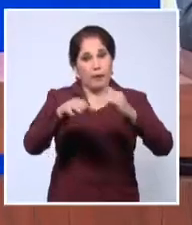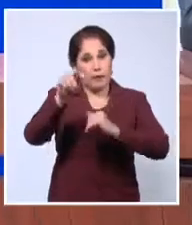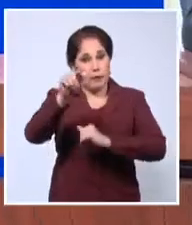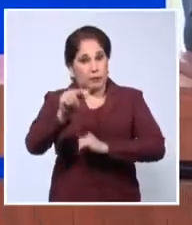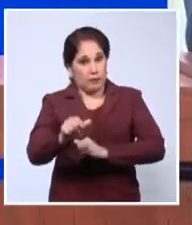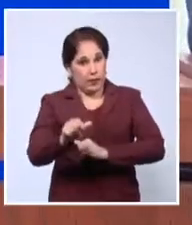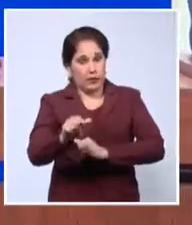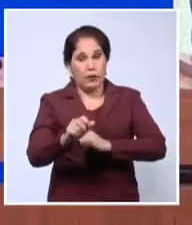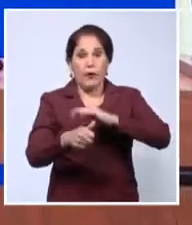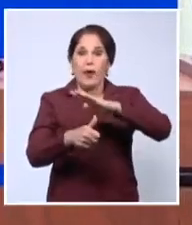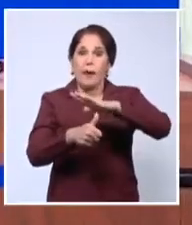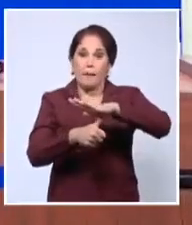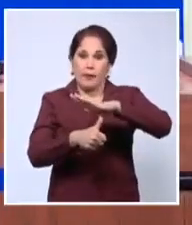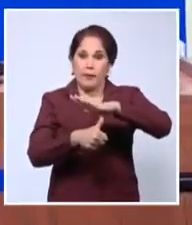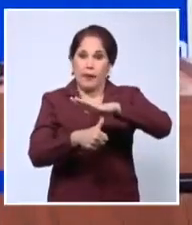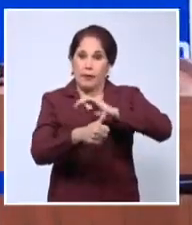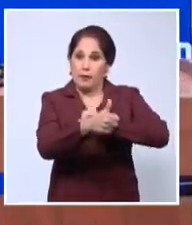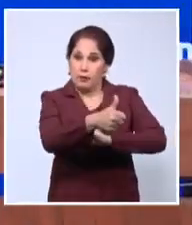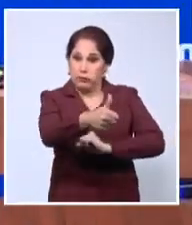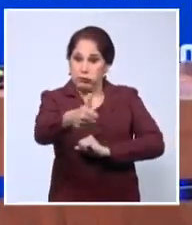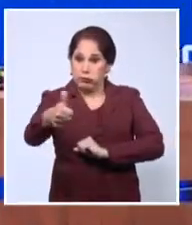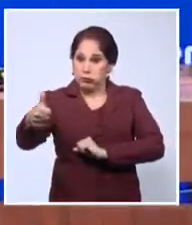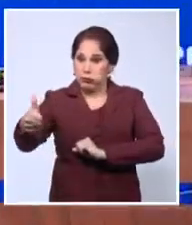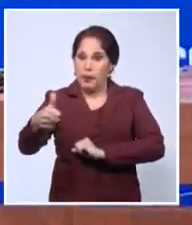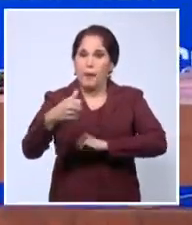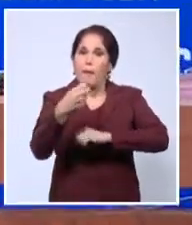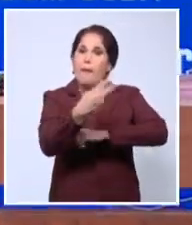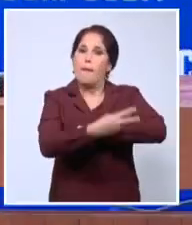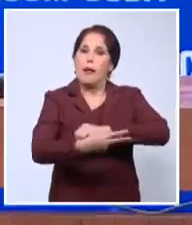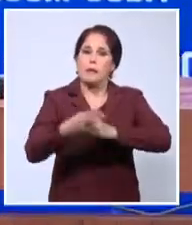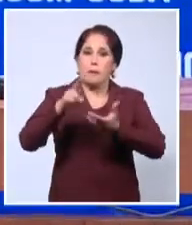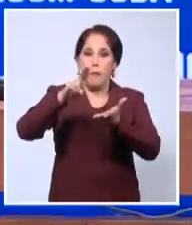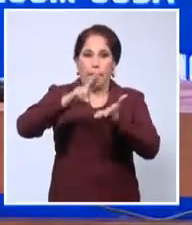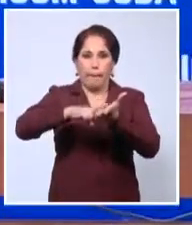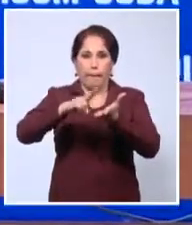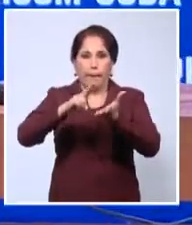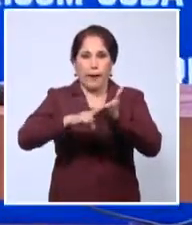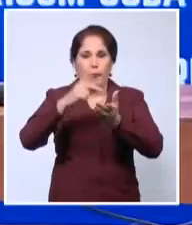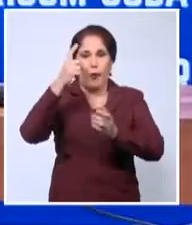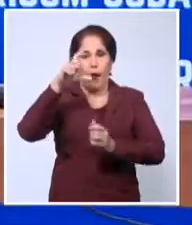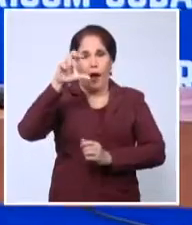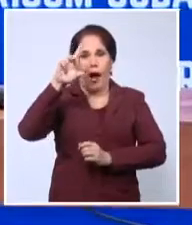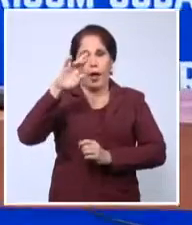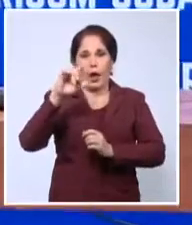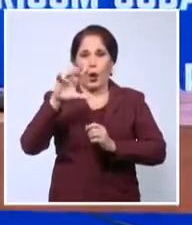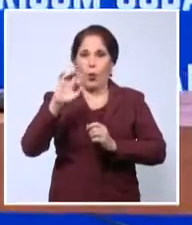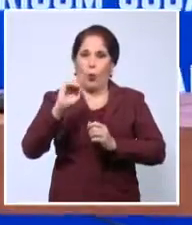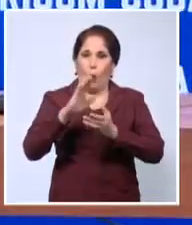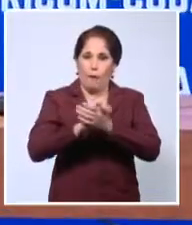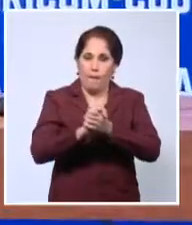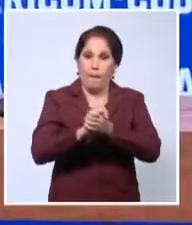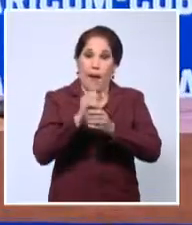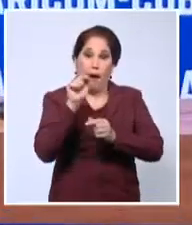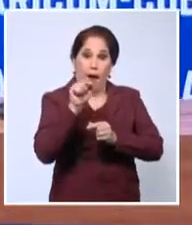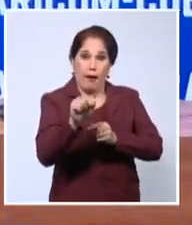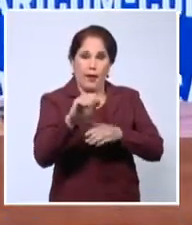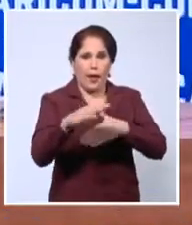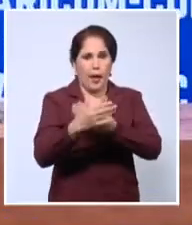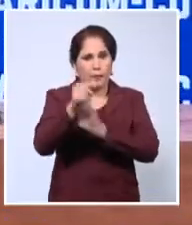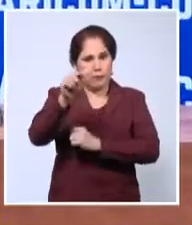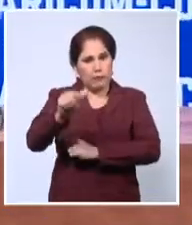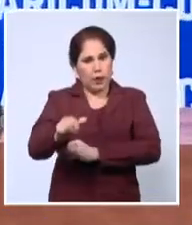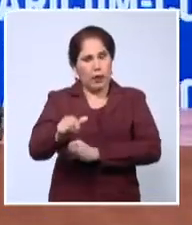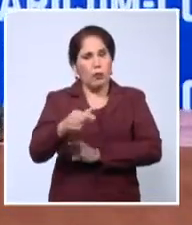y presidentes de los países miembros de CARICOM. Excelentísimo embajador Irwin LaRout,